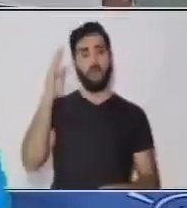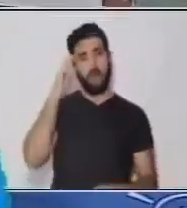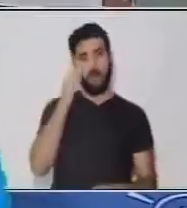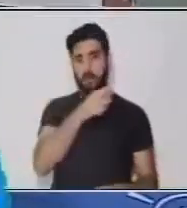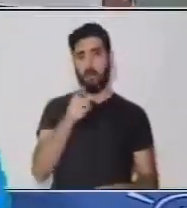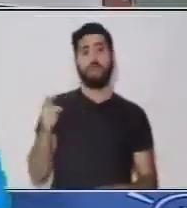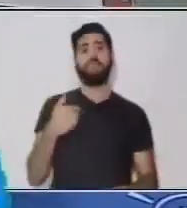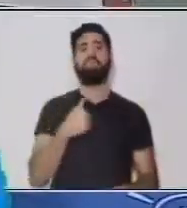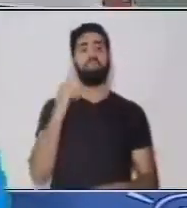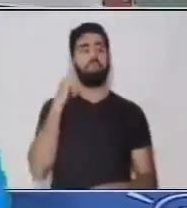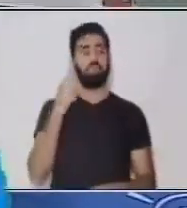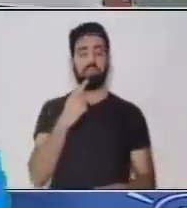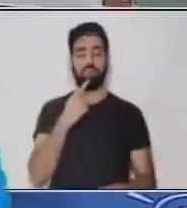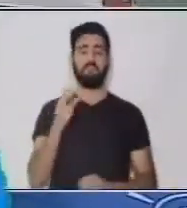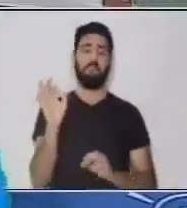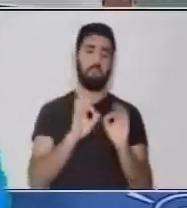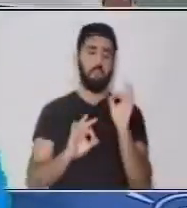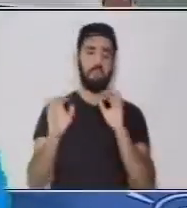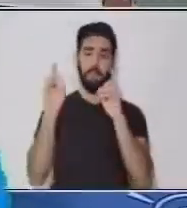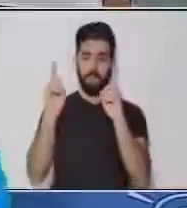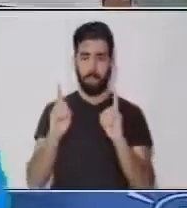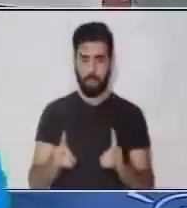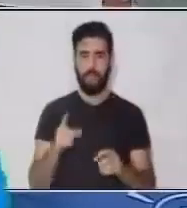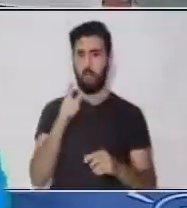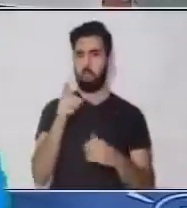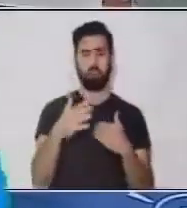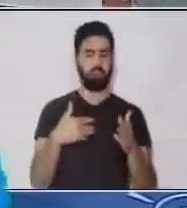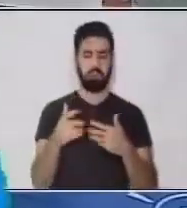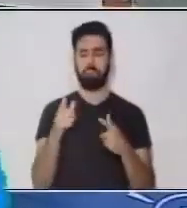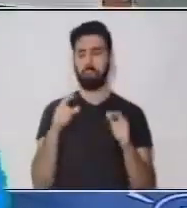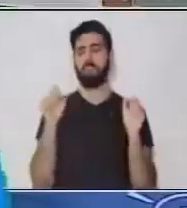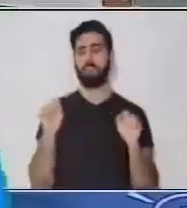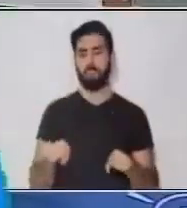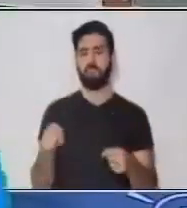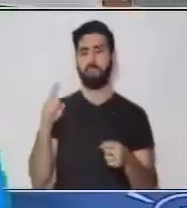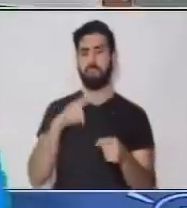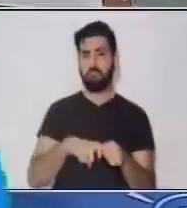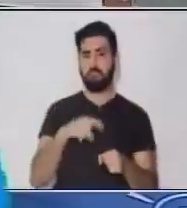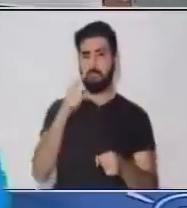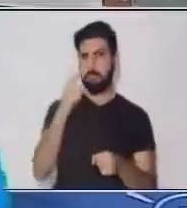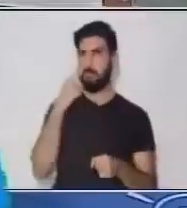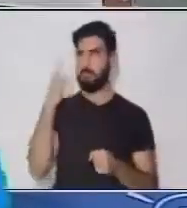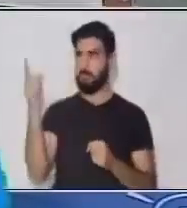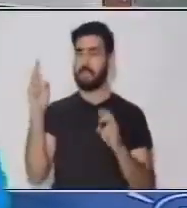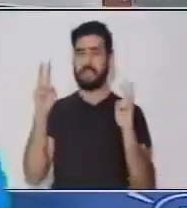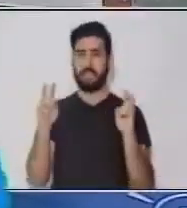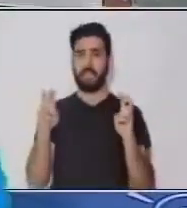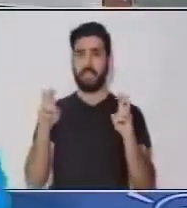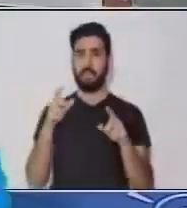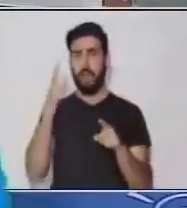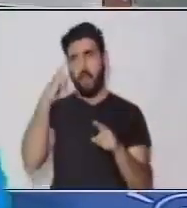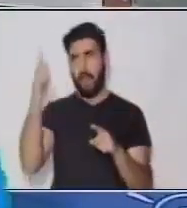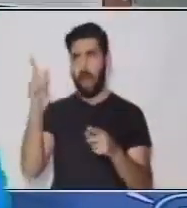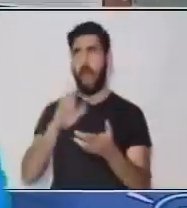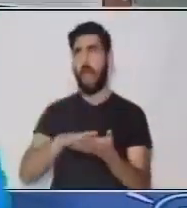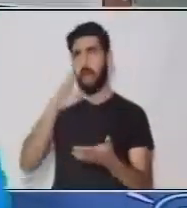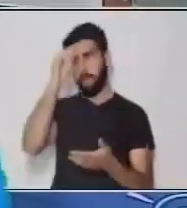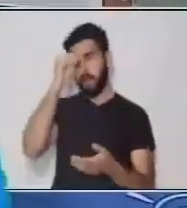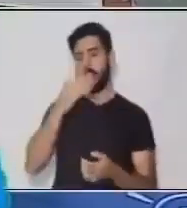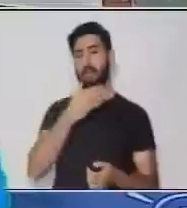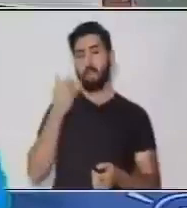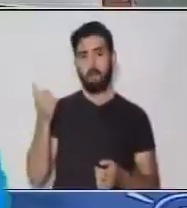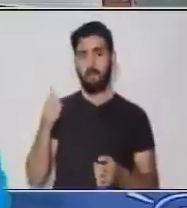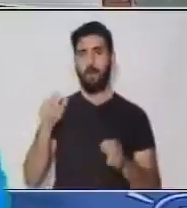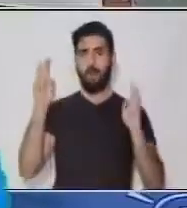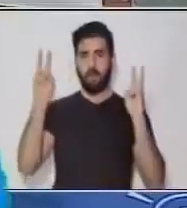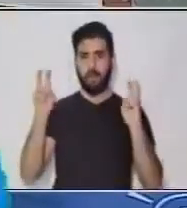persona con discapacidad, este tema te ayudará a ejercitar habilidades y estresas como la atención,